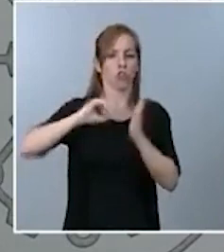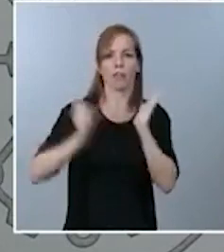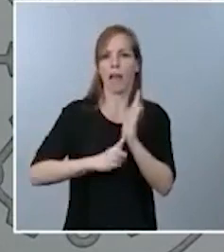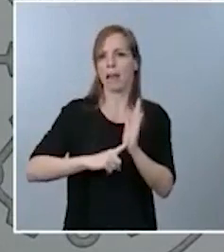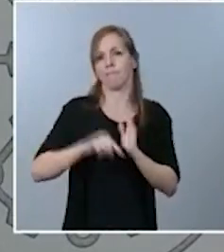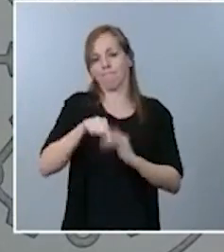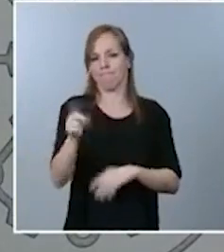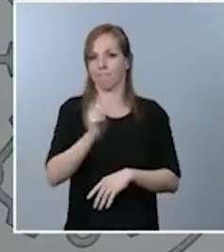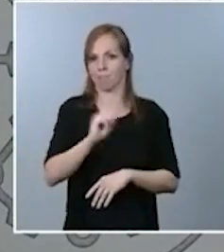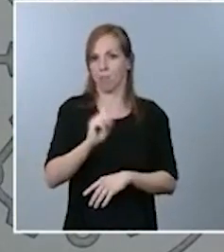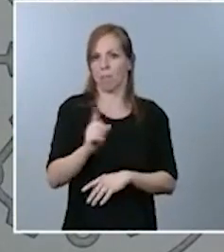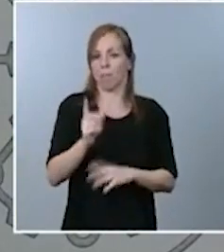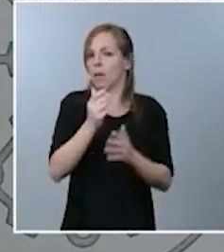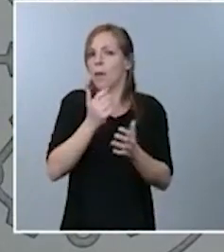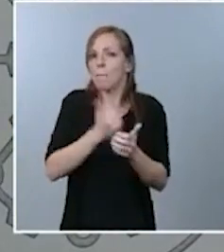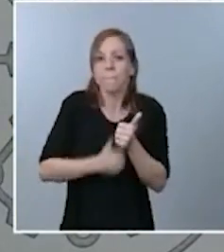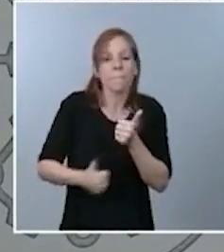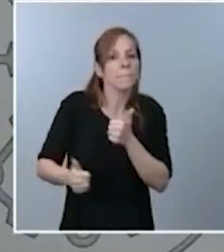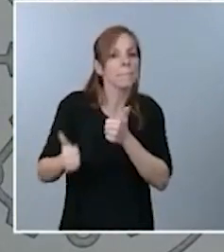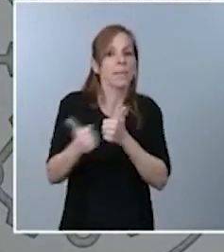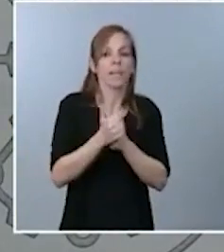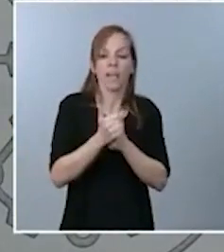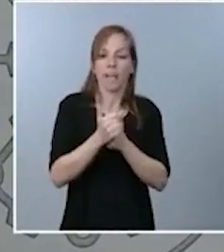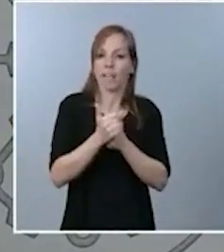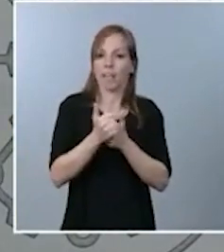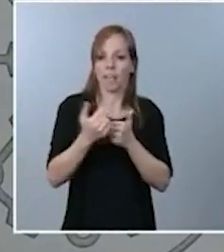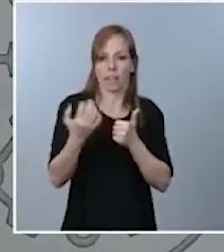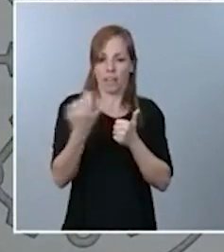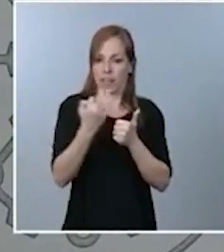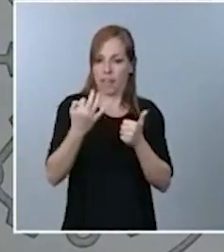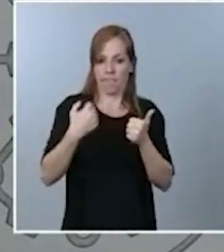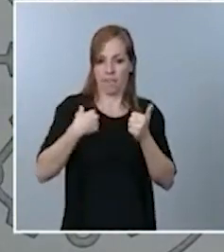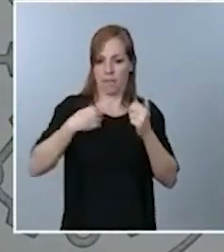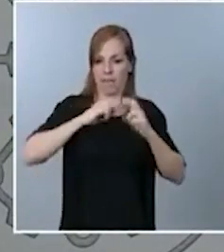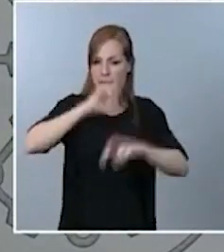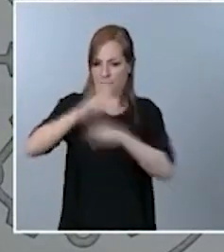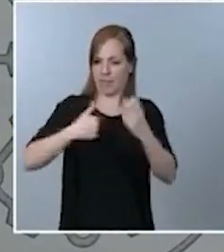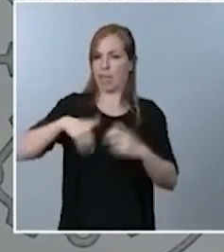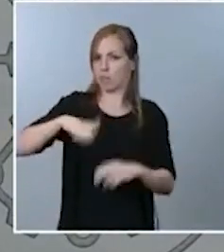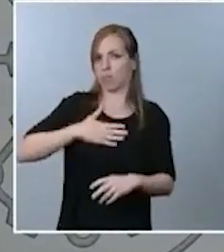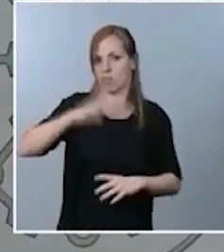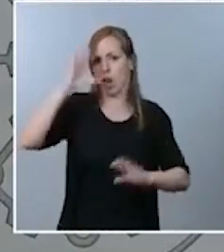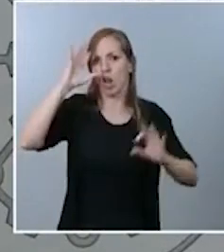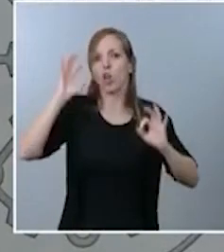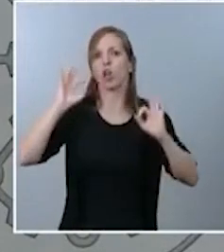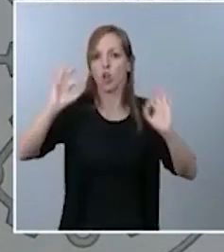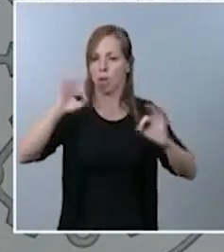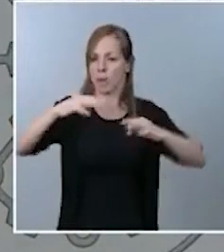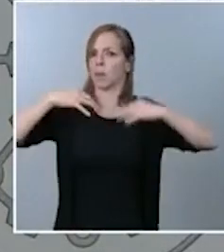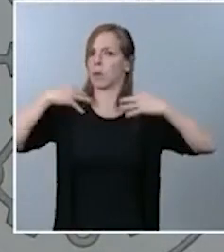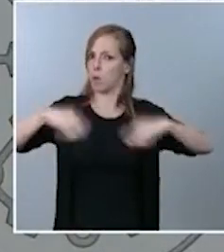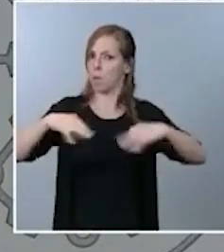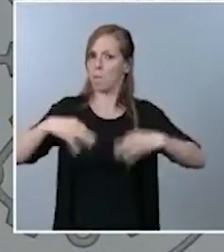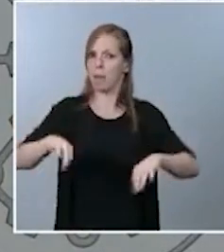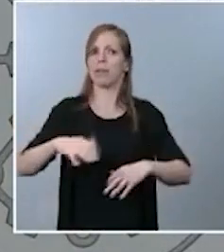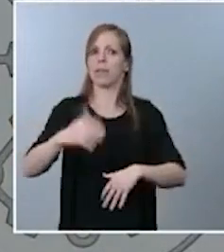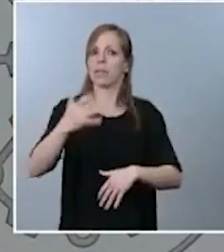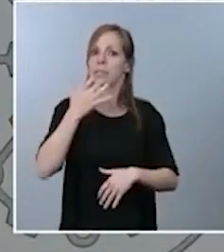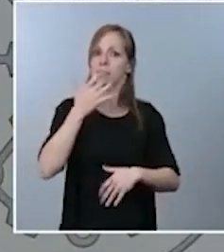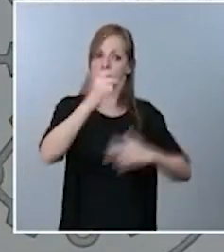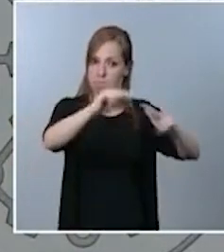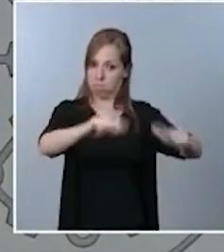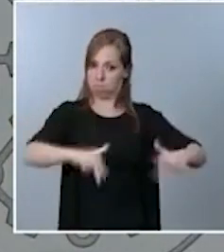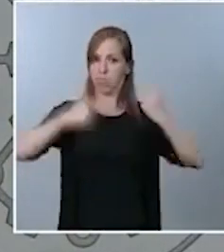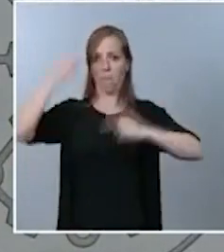de las enmiendas por parte del Gobierno. Es lógico y es normal que aquellos que permiten la tramitación del proyecto de presupuesto